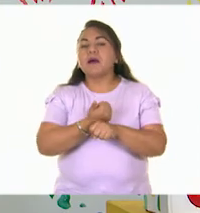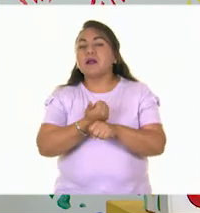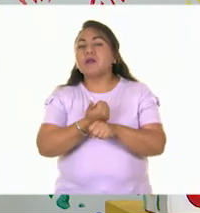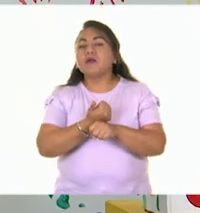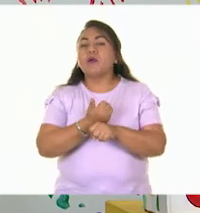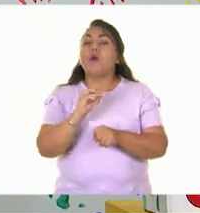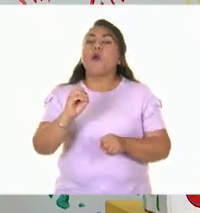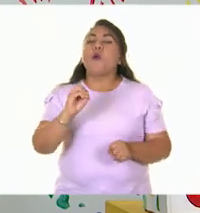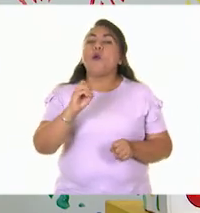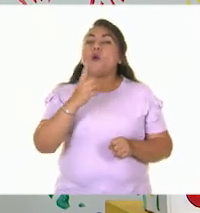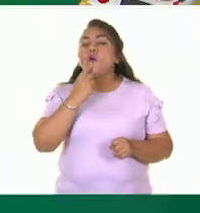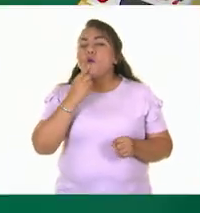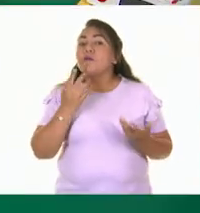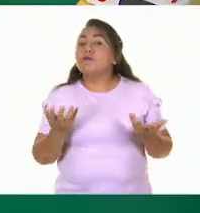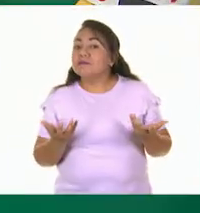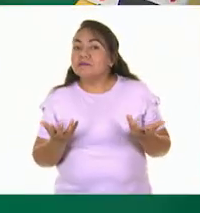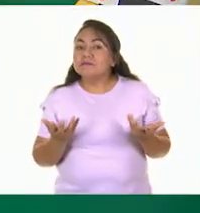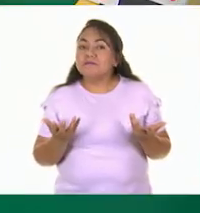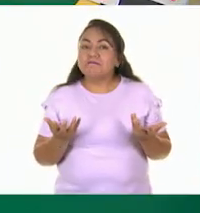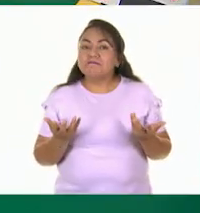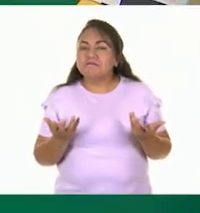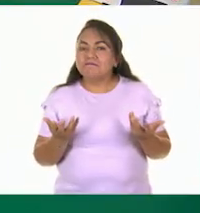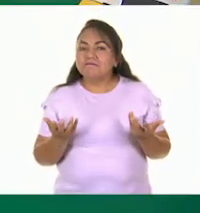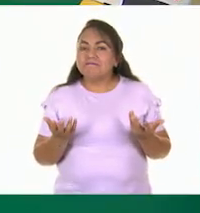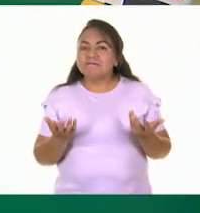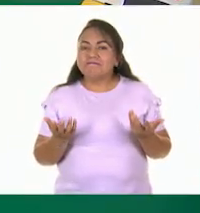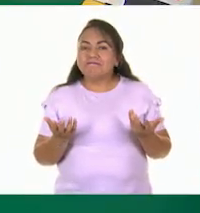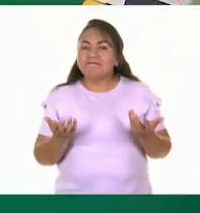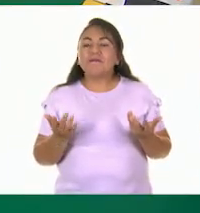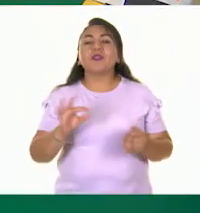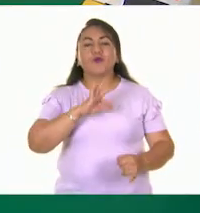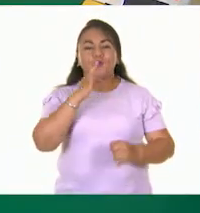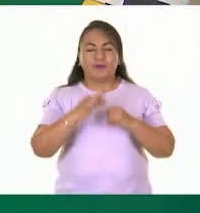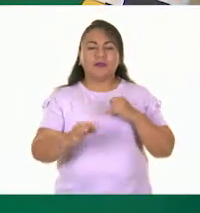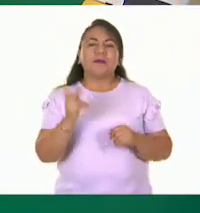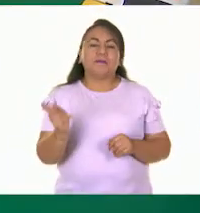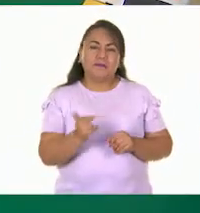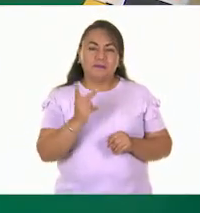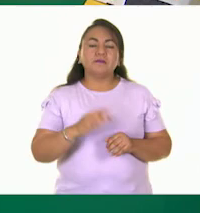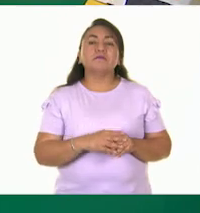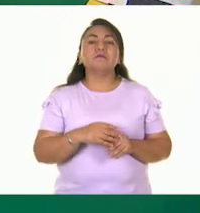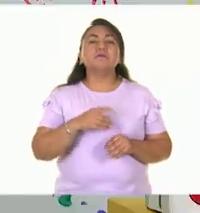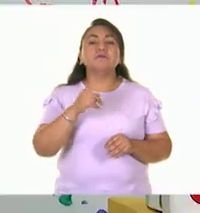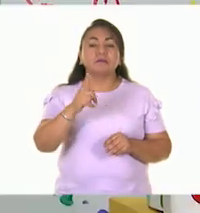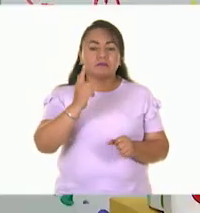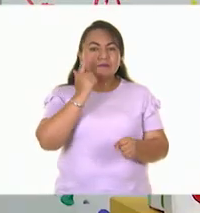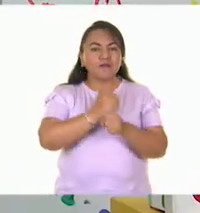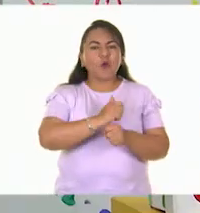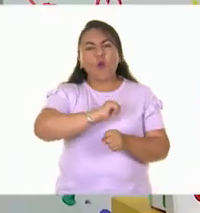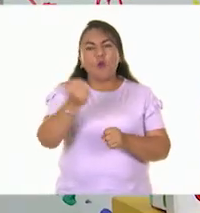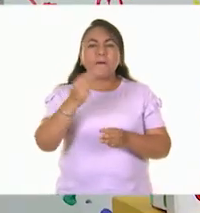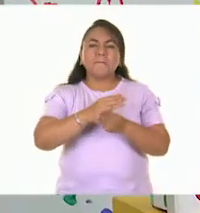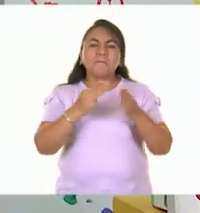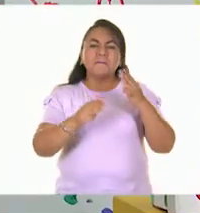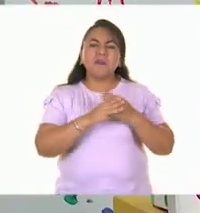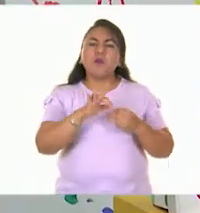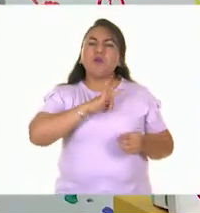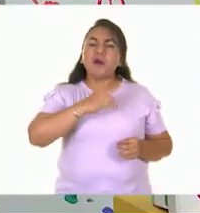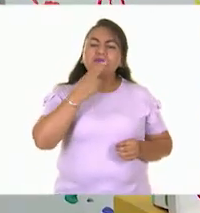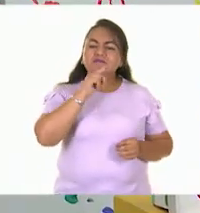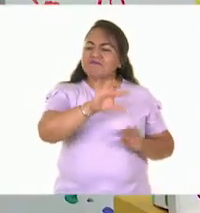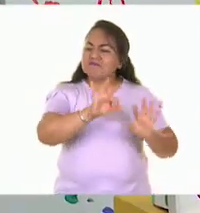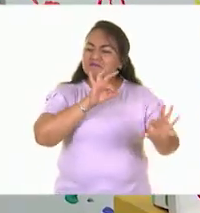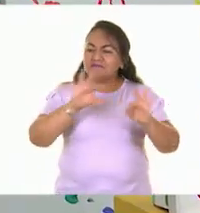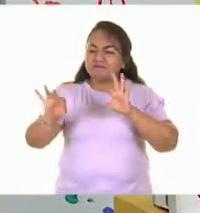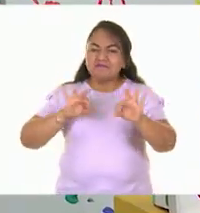Verde, amarilla, roja. Y finalmente, ¿identifican otros materiales que podamos usar